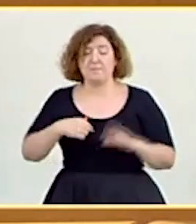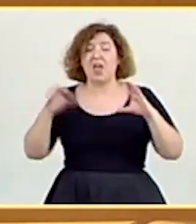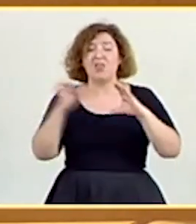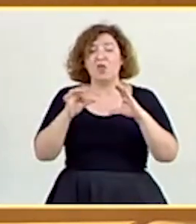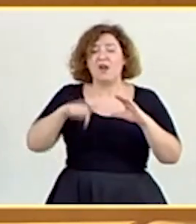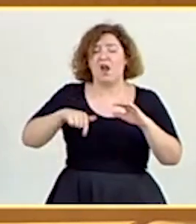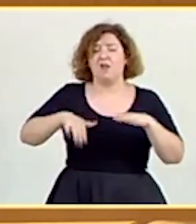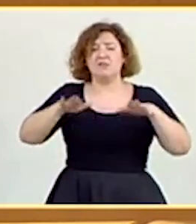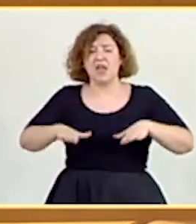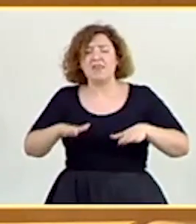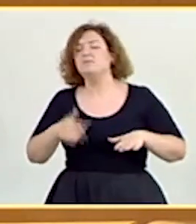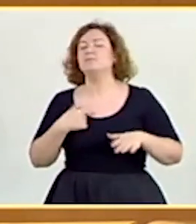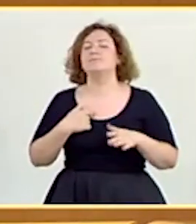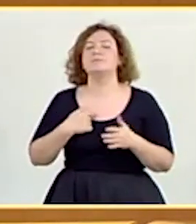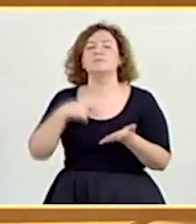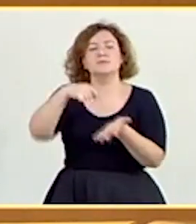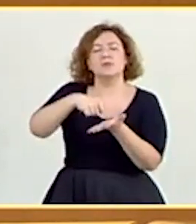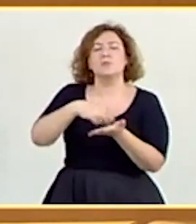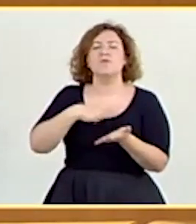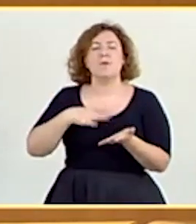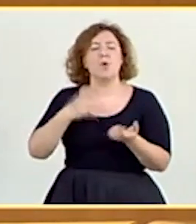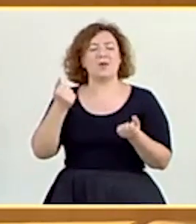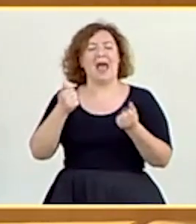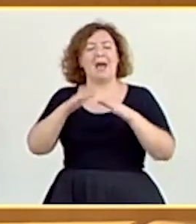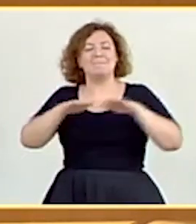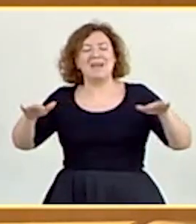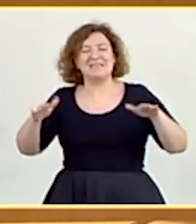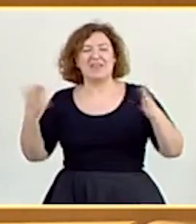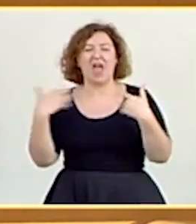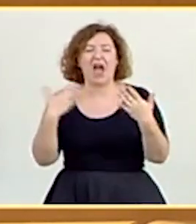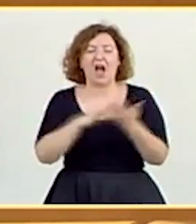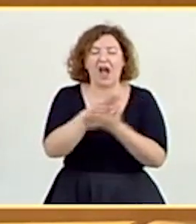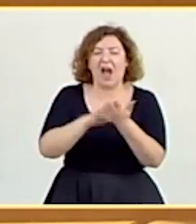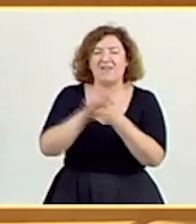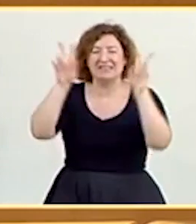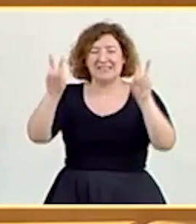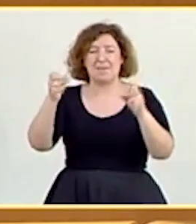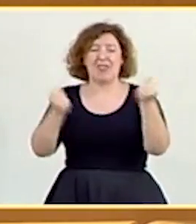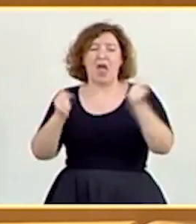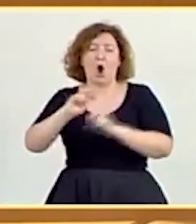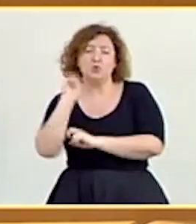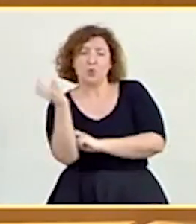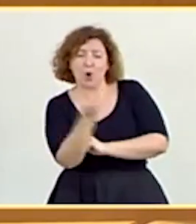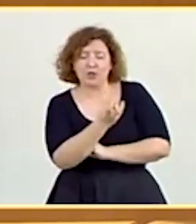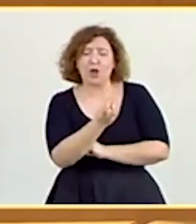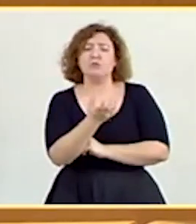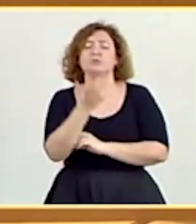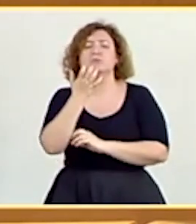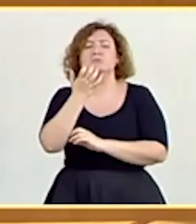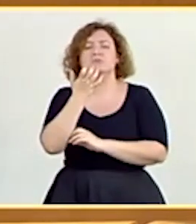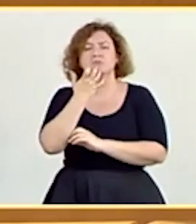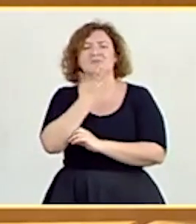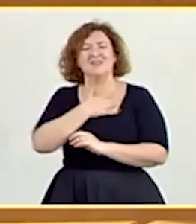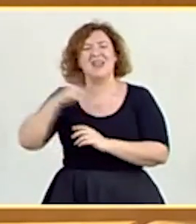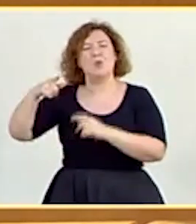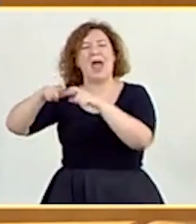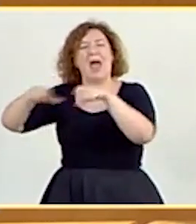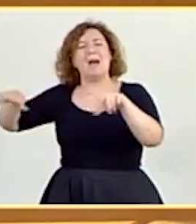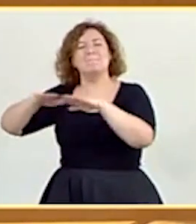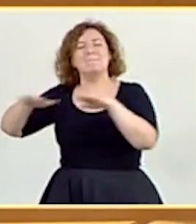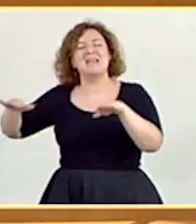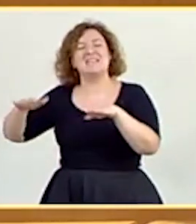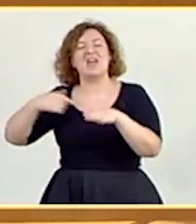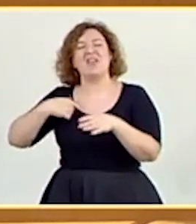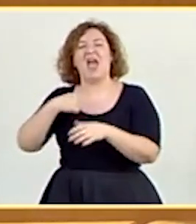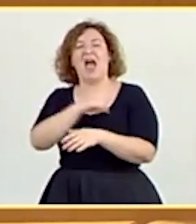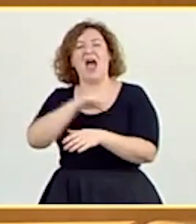pidiendo una mesa de automoción, Esquerra insista con la mesa de la autodeterminación. Y yo pregunto, ¿qué creen